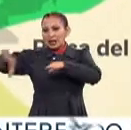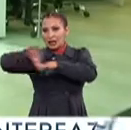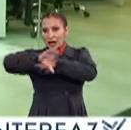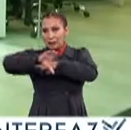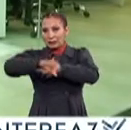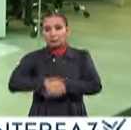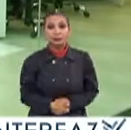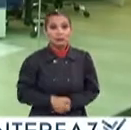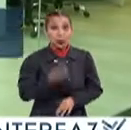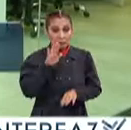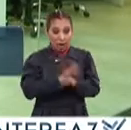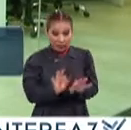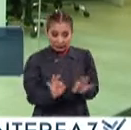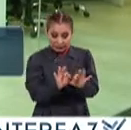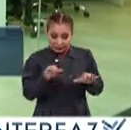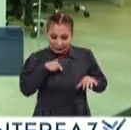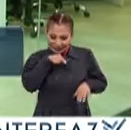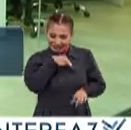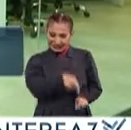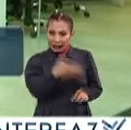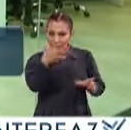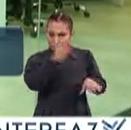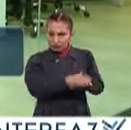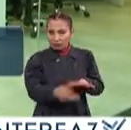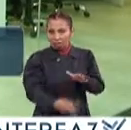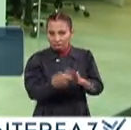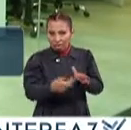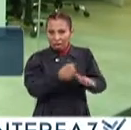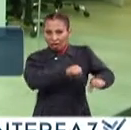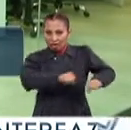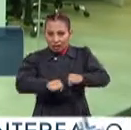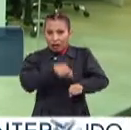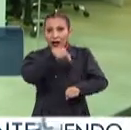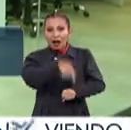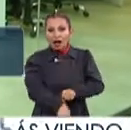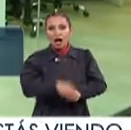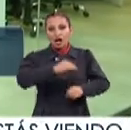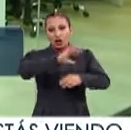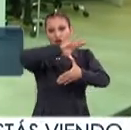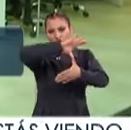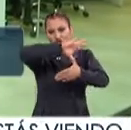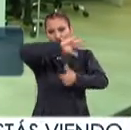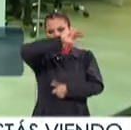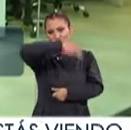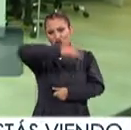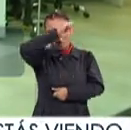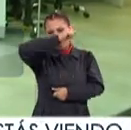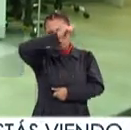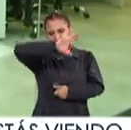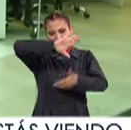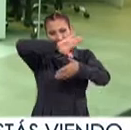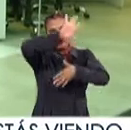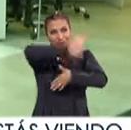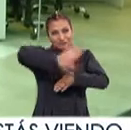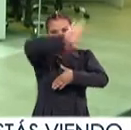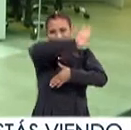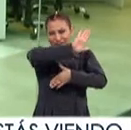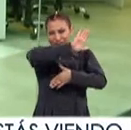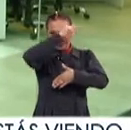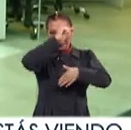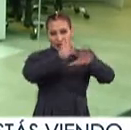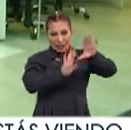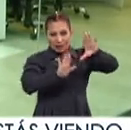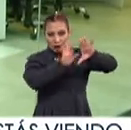La principal y en donde se genera más actividad sísmica es en la norteamericana Que está esta parte continental de la